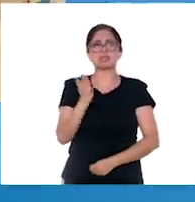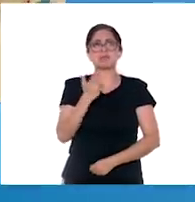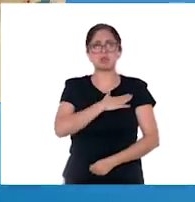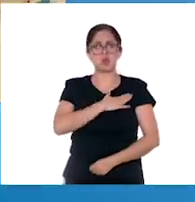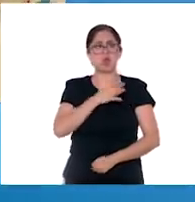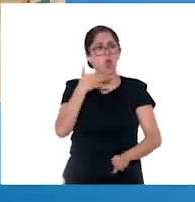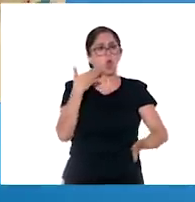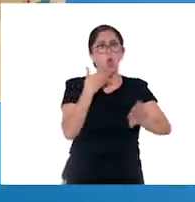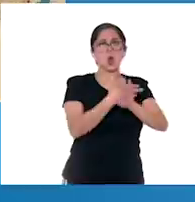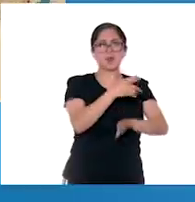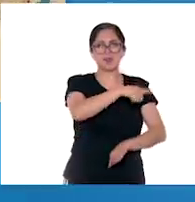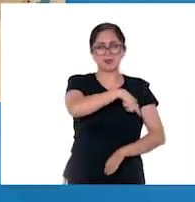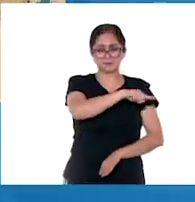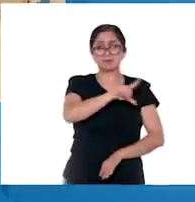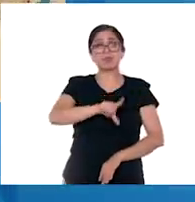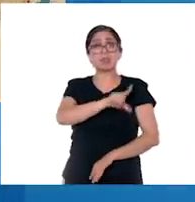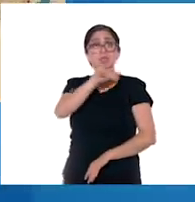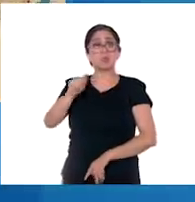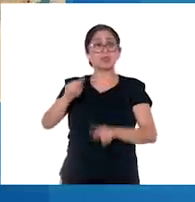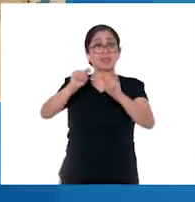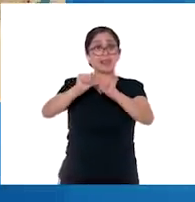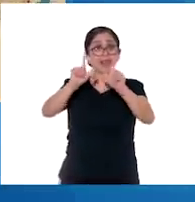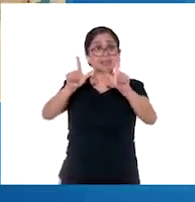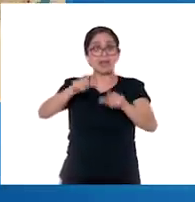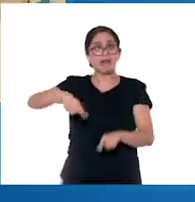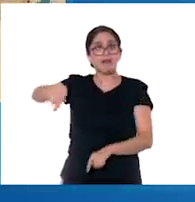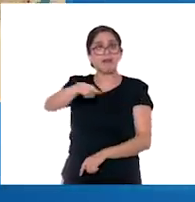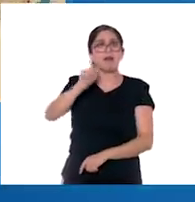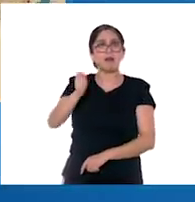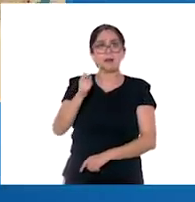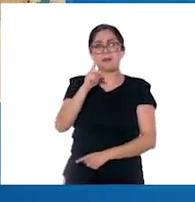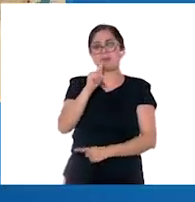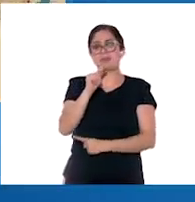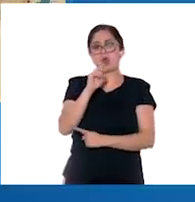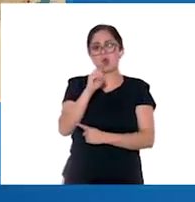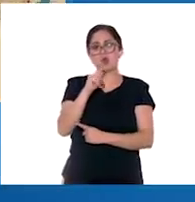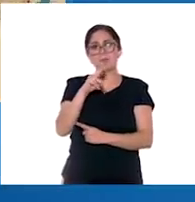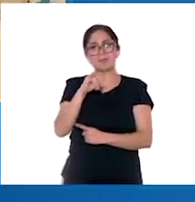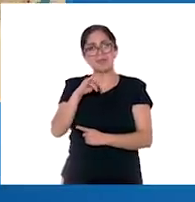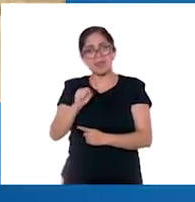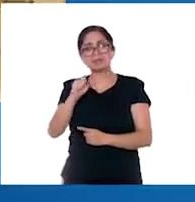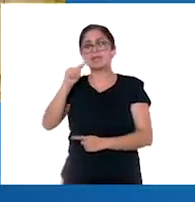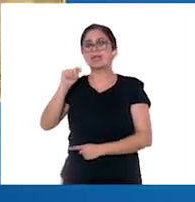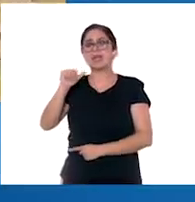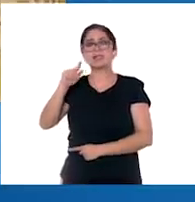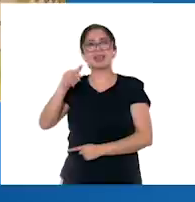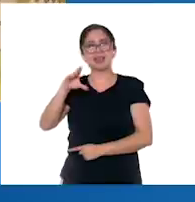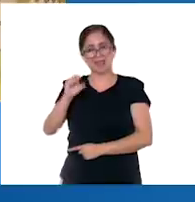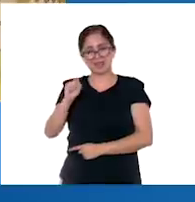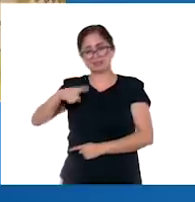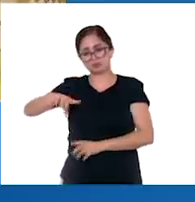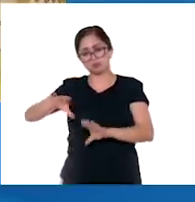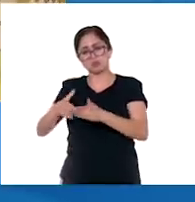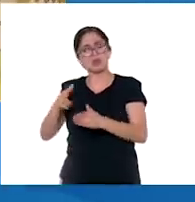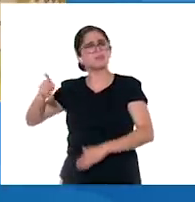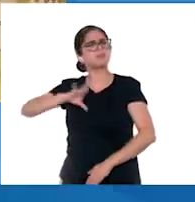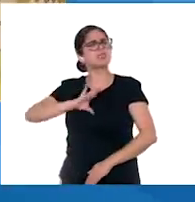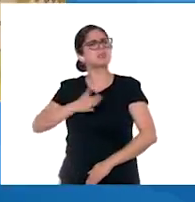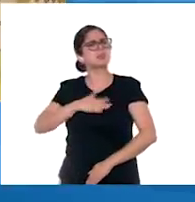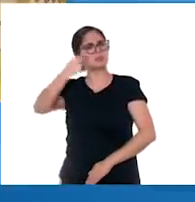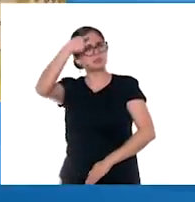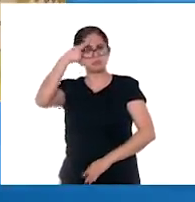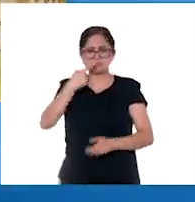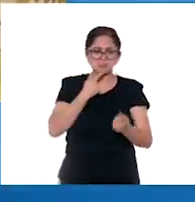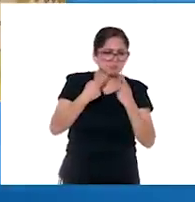Más tarde, llegaron hasta Tlaxcala, reino conformado por pinomes, otomíes y tlaxcaltecas. Los españoles propusieron una alianza,